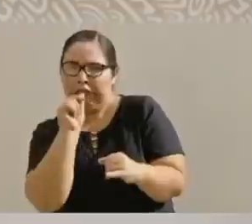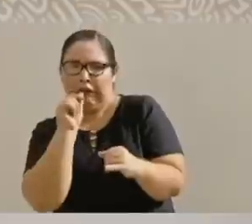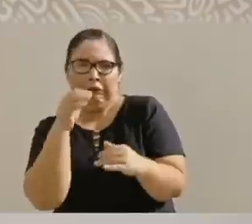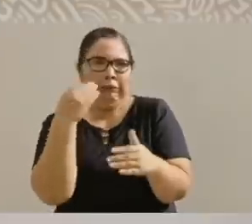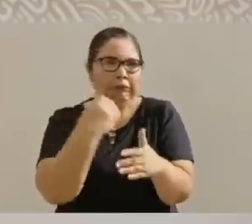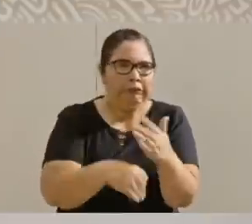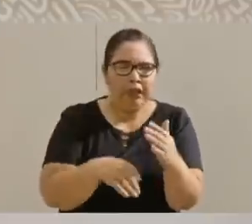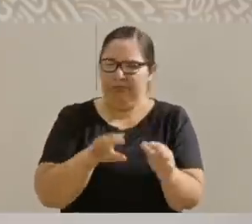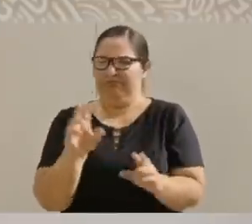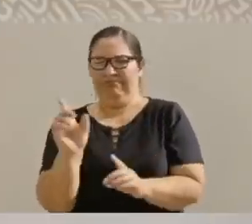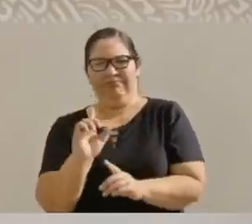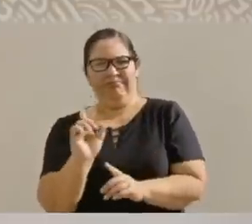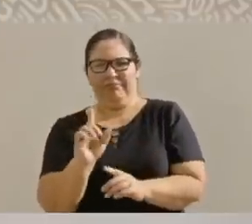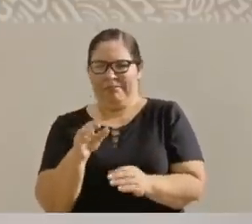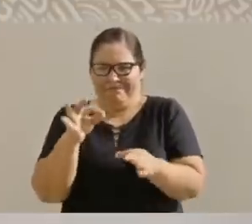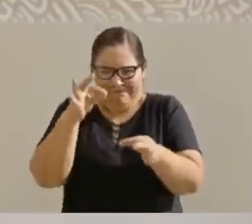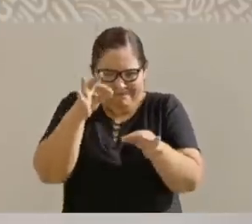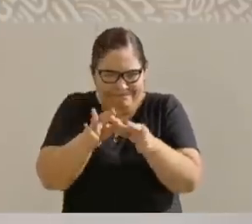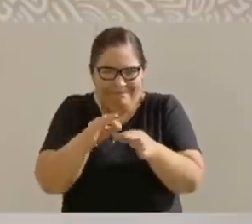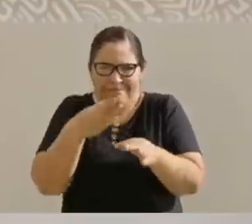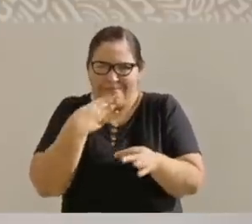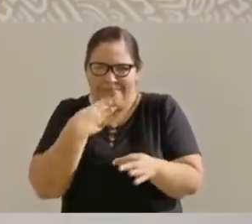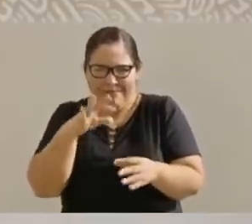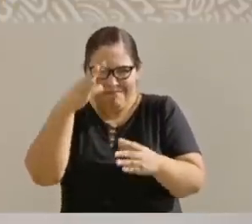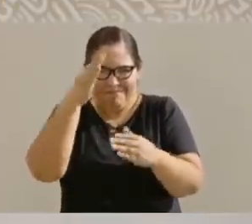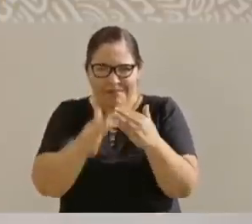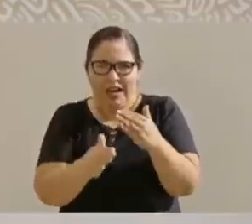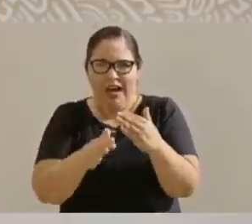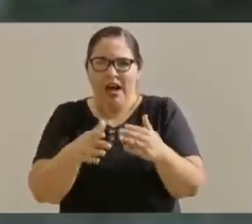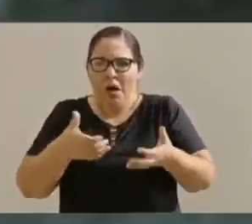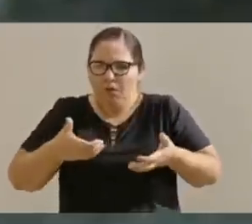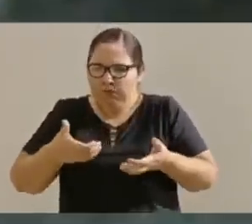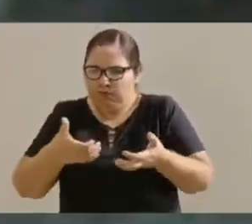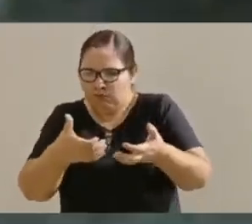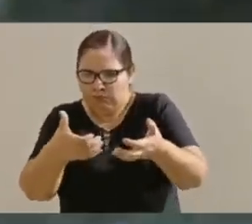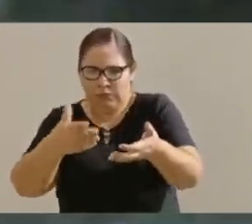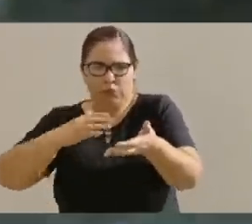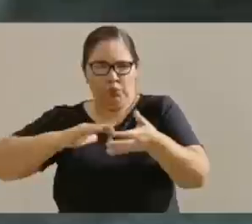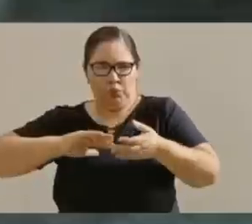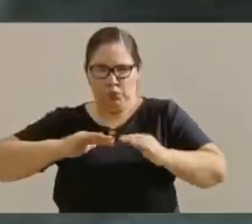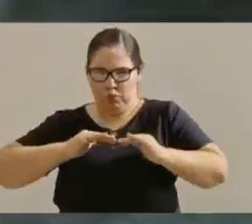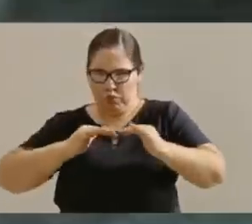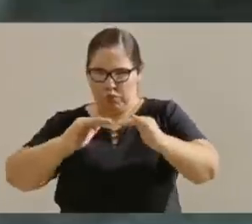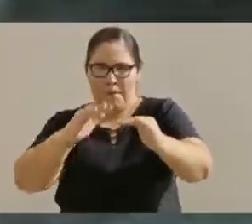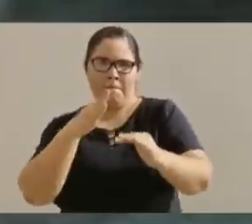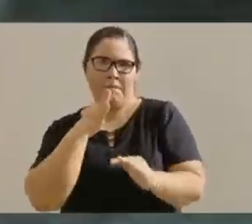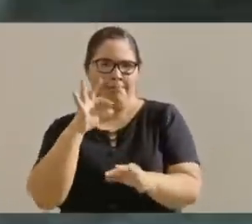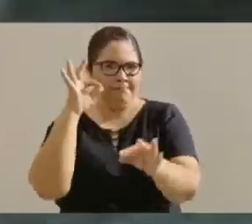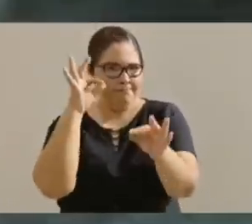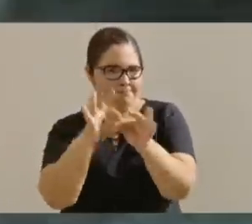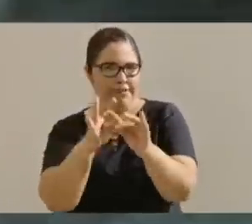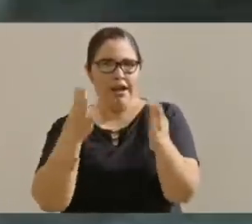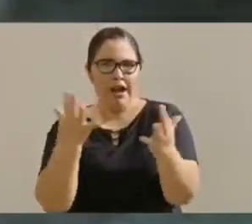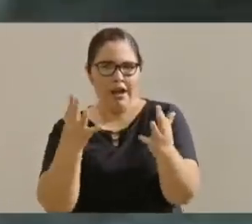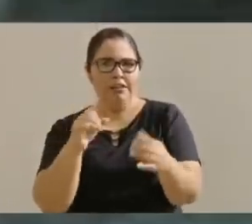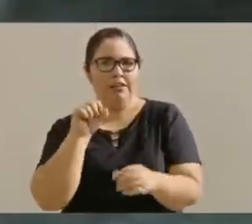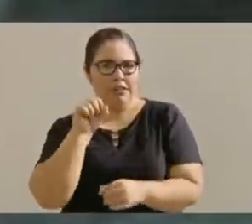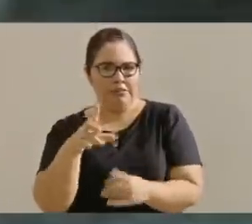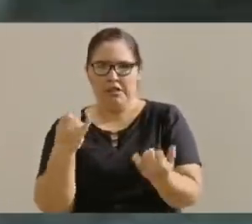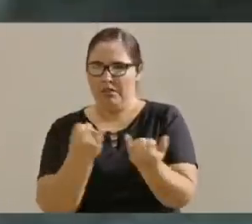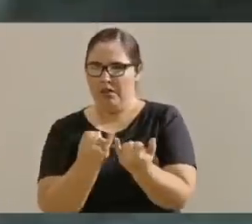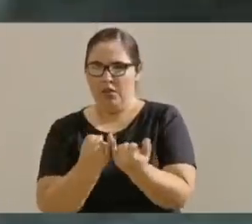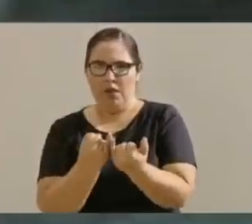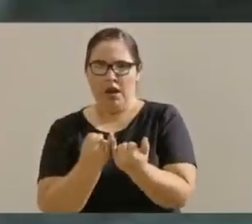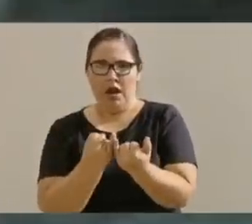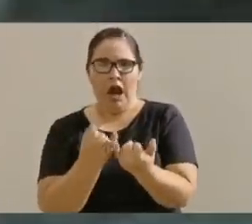Y vamos a llegar a la presa en un camino de terracería. Eso ya no puede